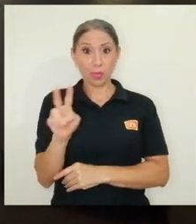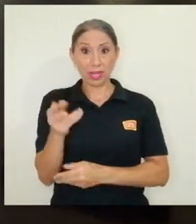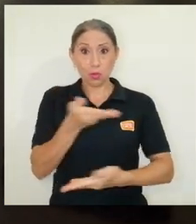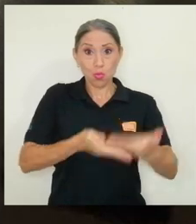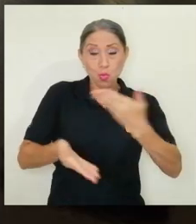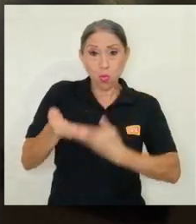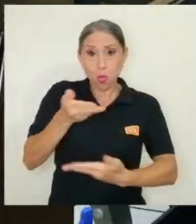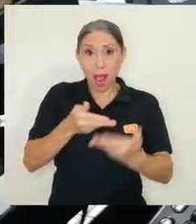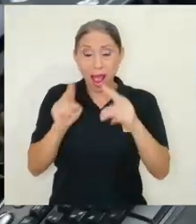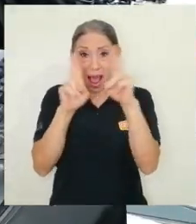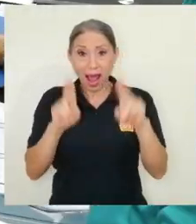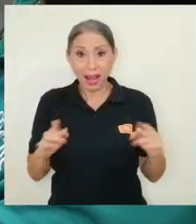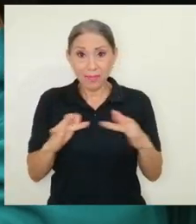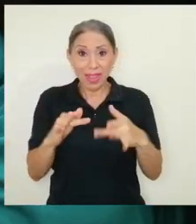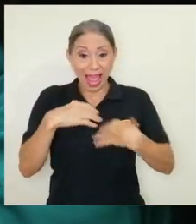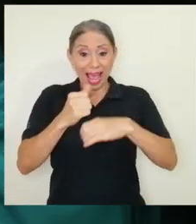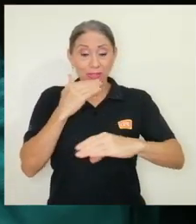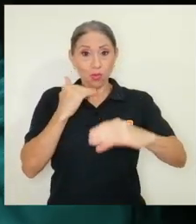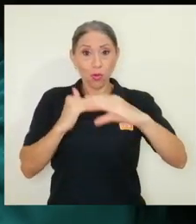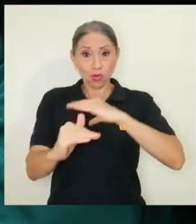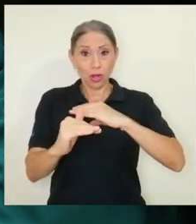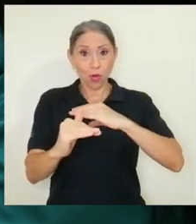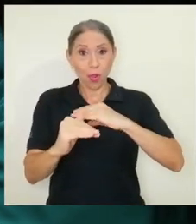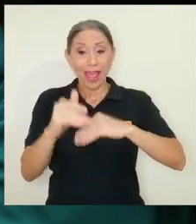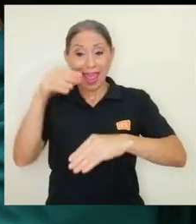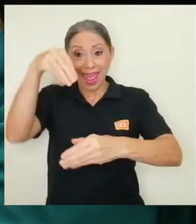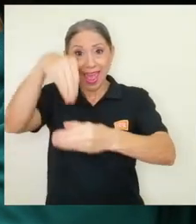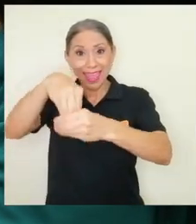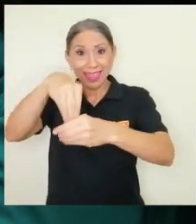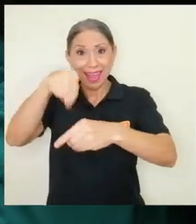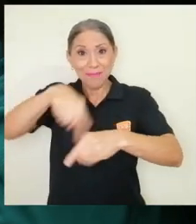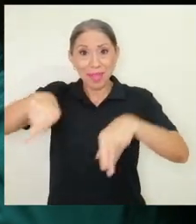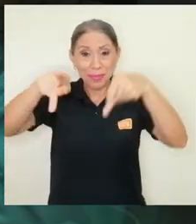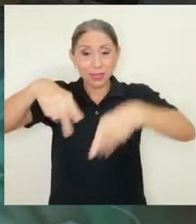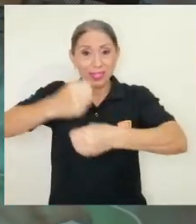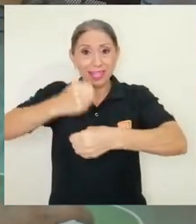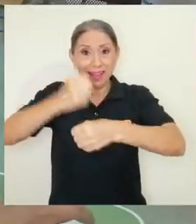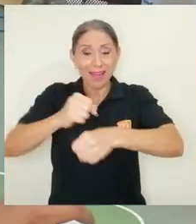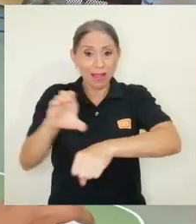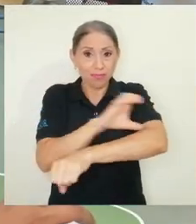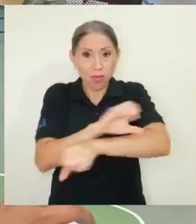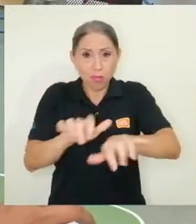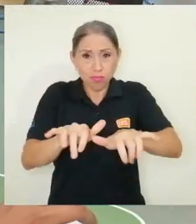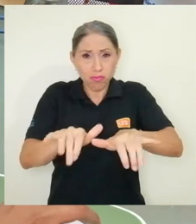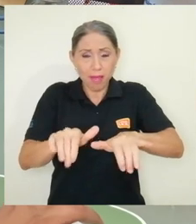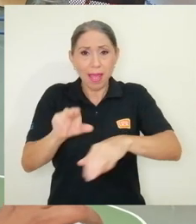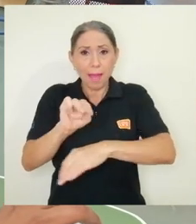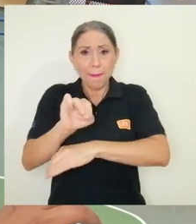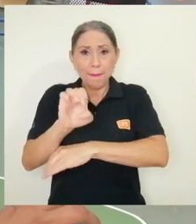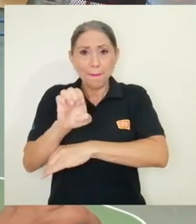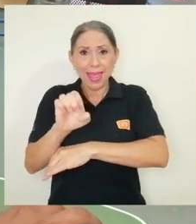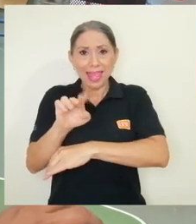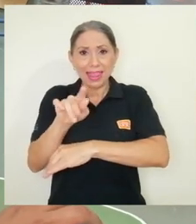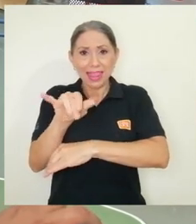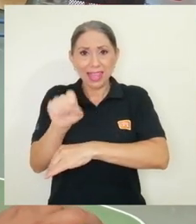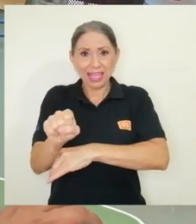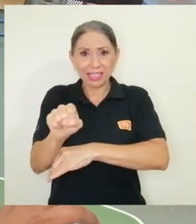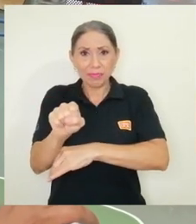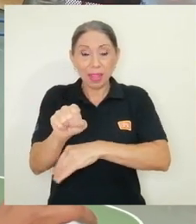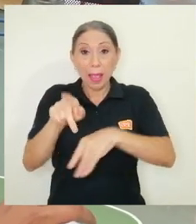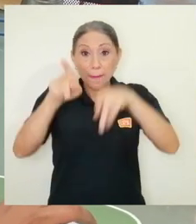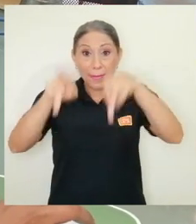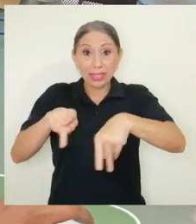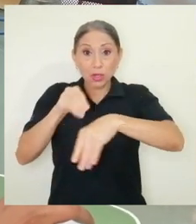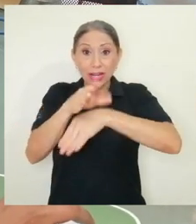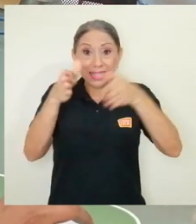un correo con la solicitud que ingresa a una cuenta del personal de informática en Metix. Estos son distribuidos entre las personas